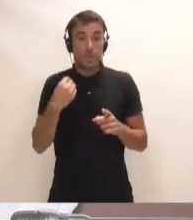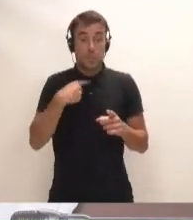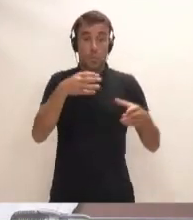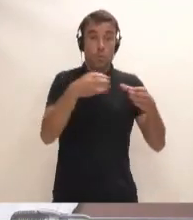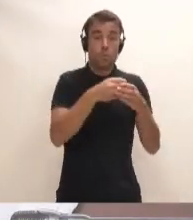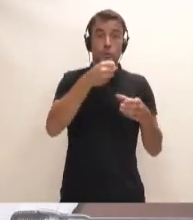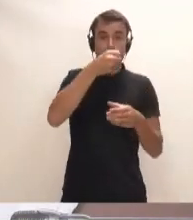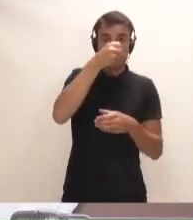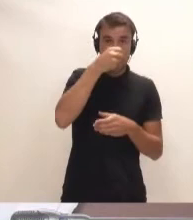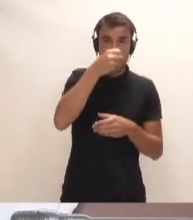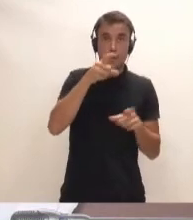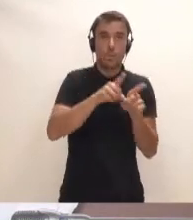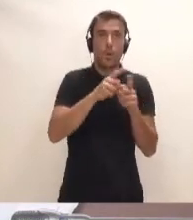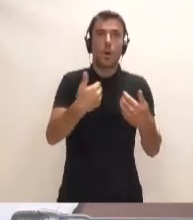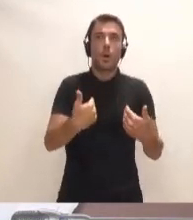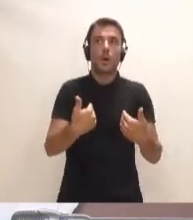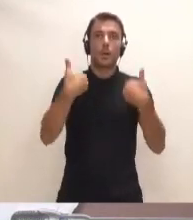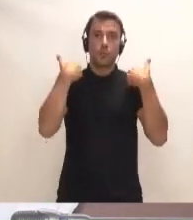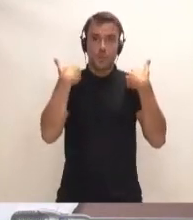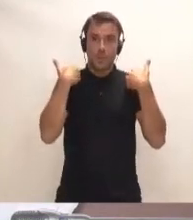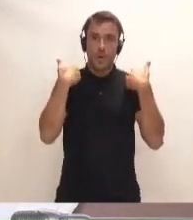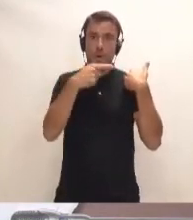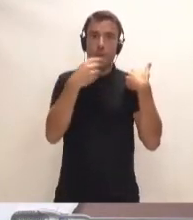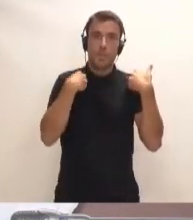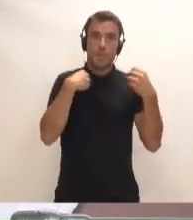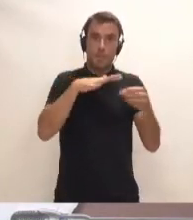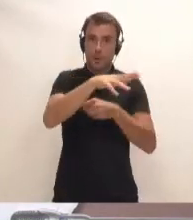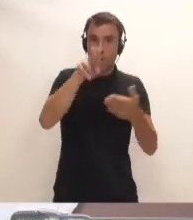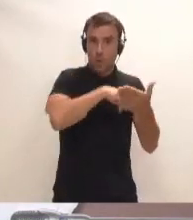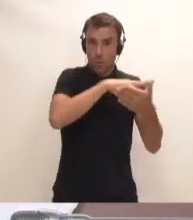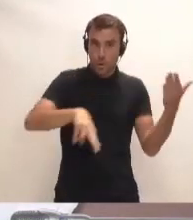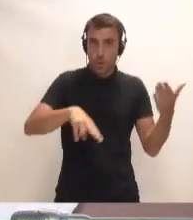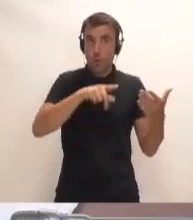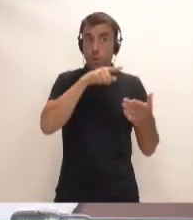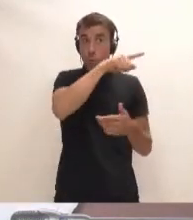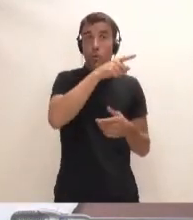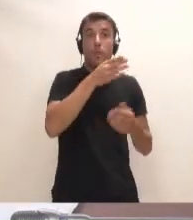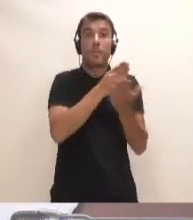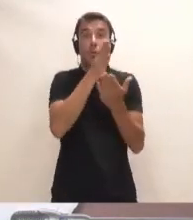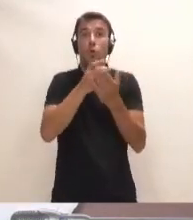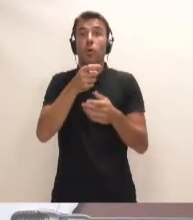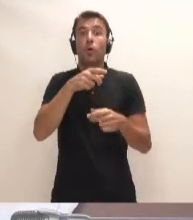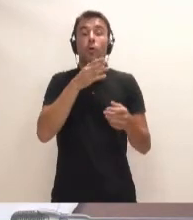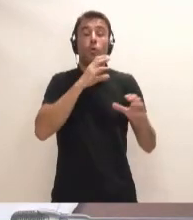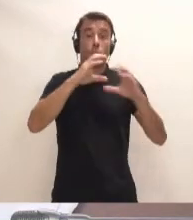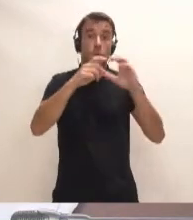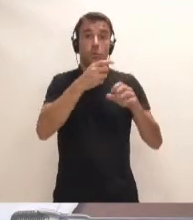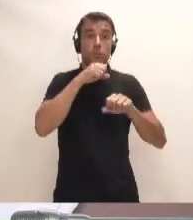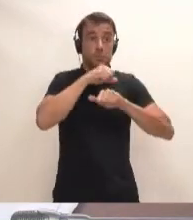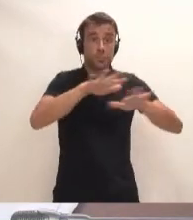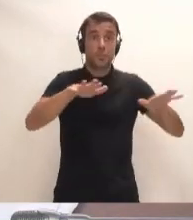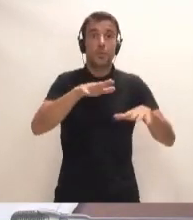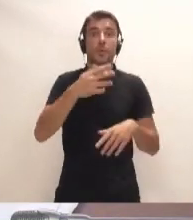Socialista tenga responsabilidad en que se haya caducado, era usted el que en medios de comunicación señalaba que